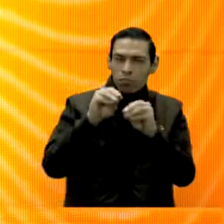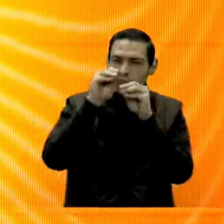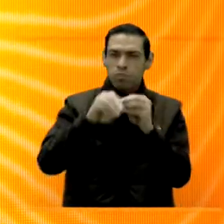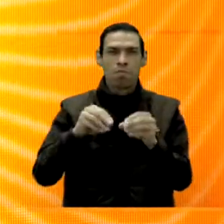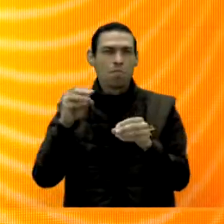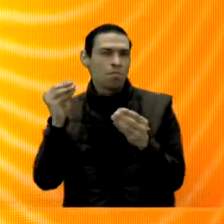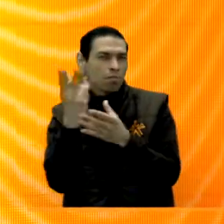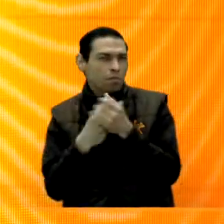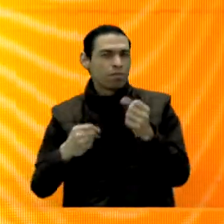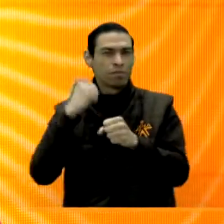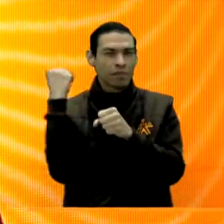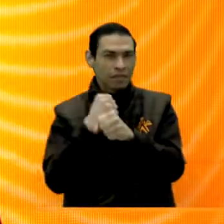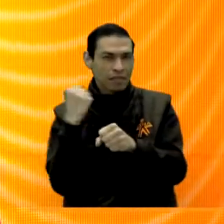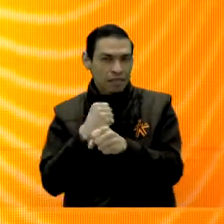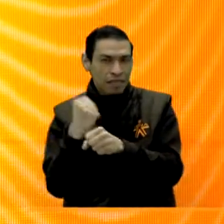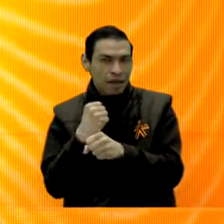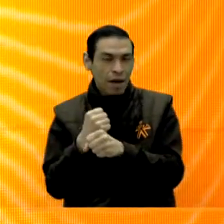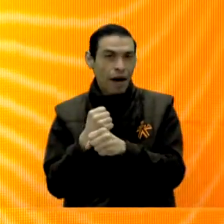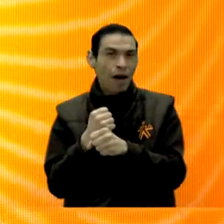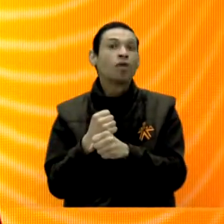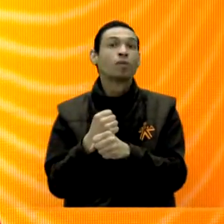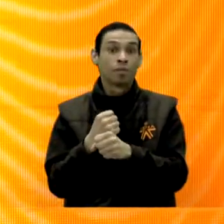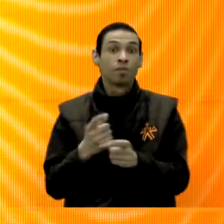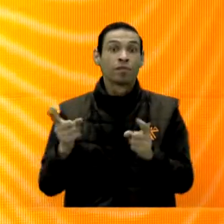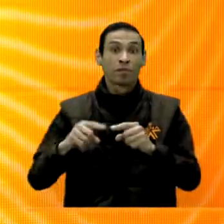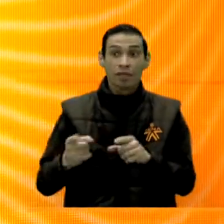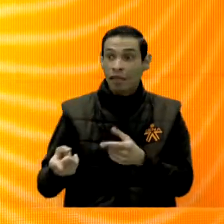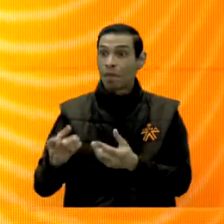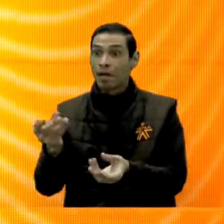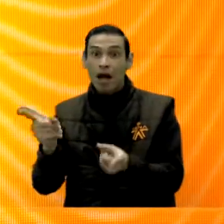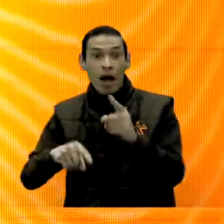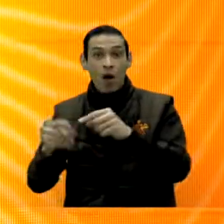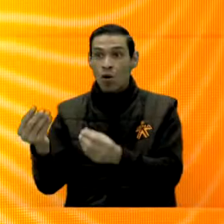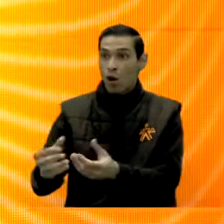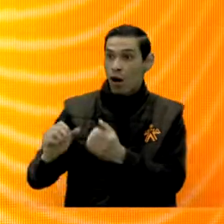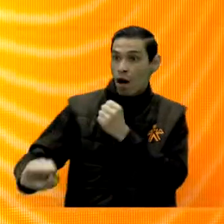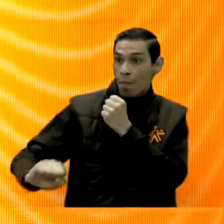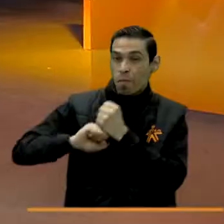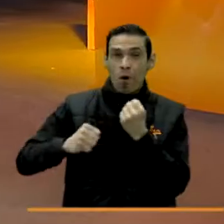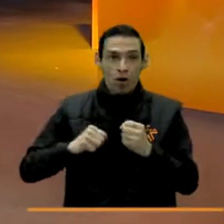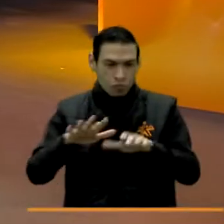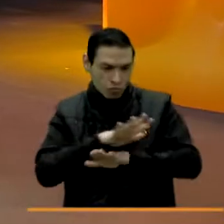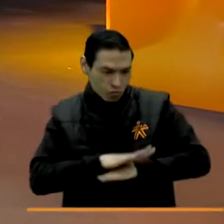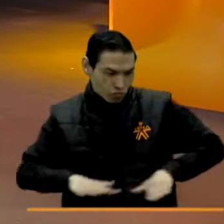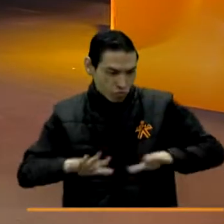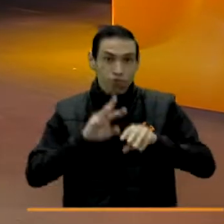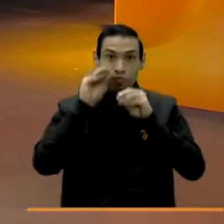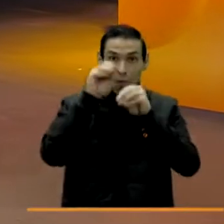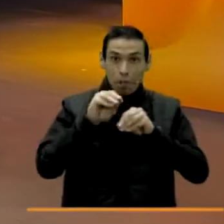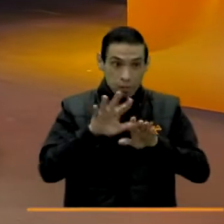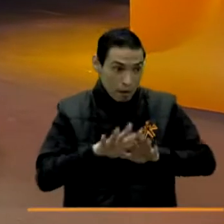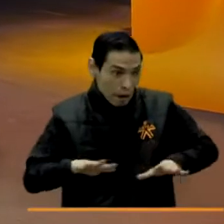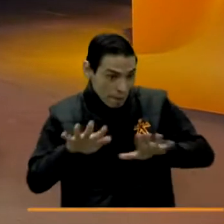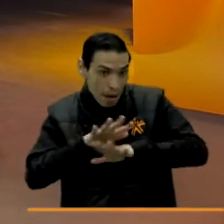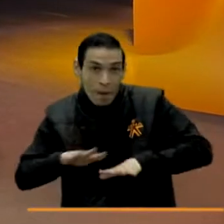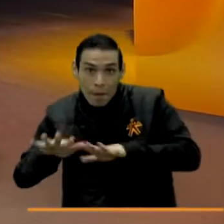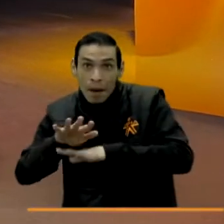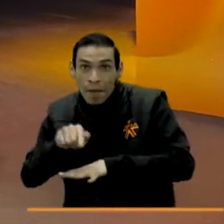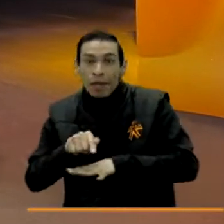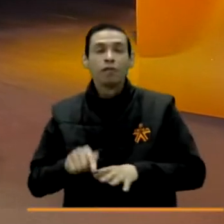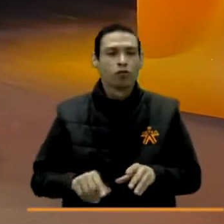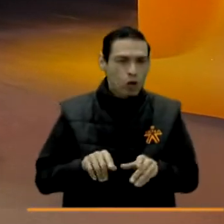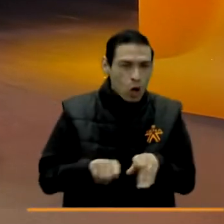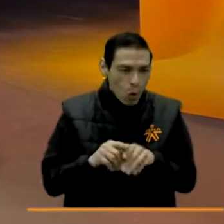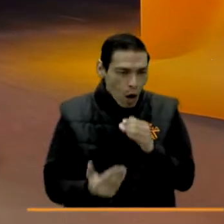conjuntamente los currículos. En otros espacios nos han acompañado con modernización de ambientes de formación, donde nos dicen